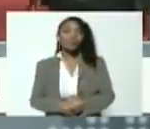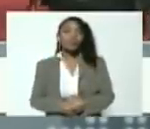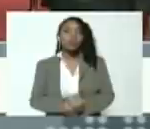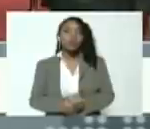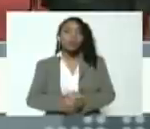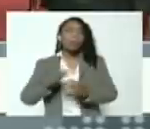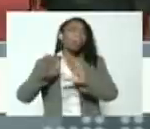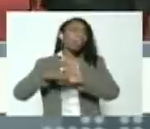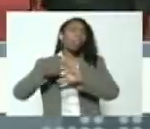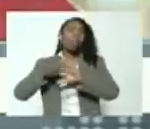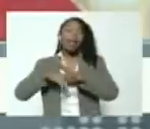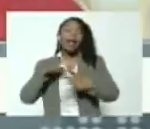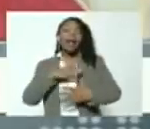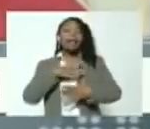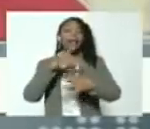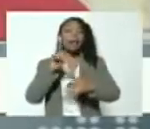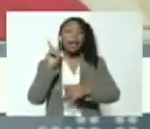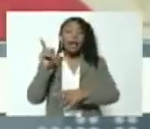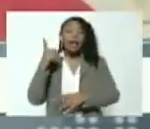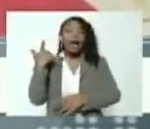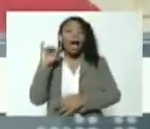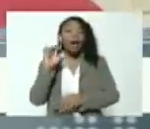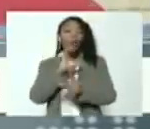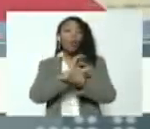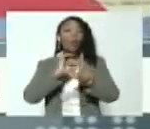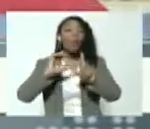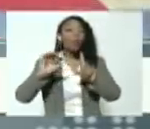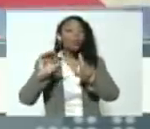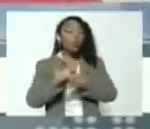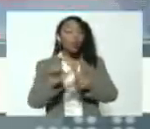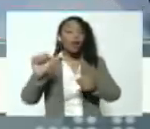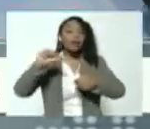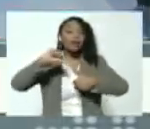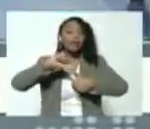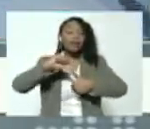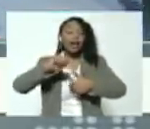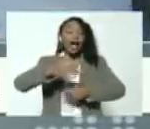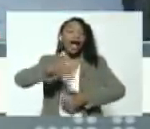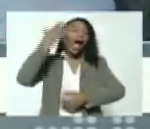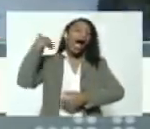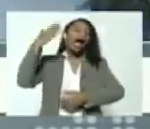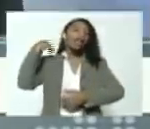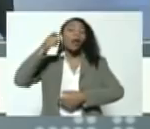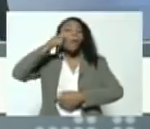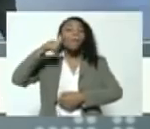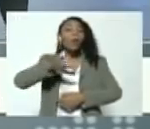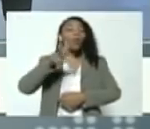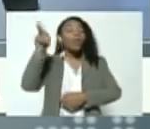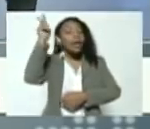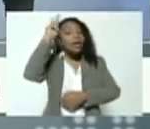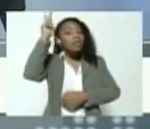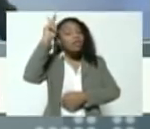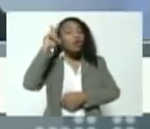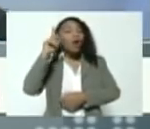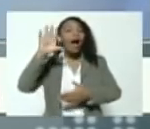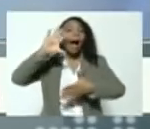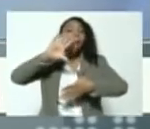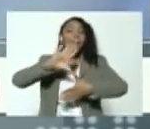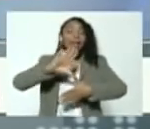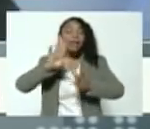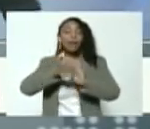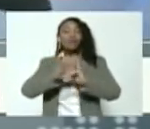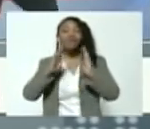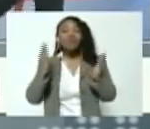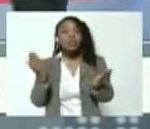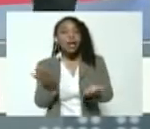Hablamos por el interés que él tiene por las culturas ancestrales, ancestrales de los pueblos indígenas de América y del